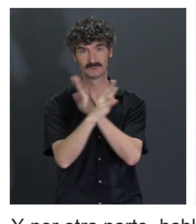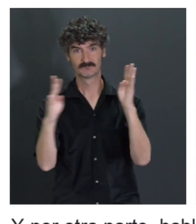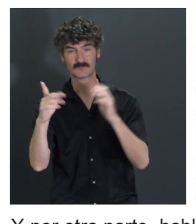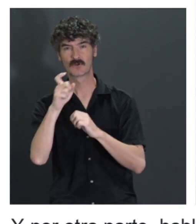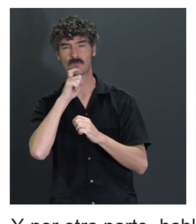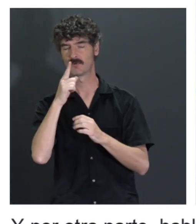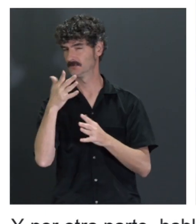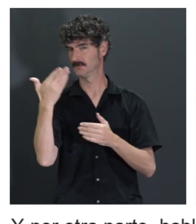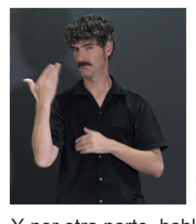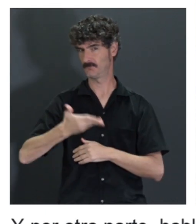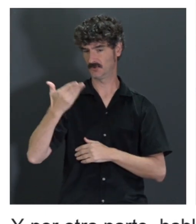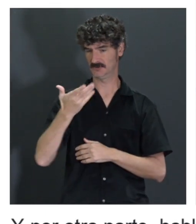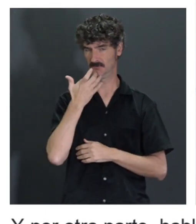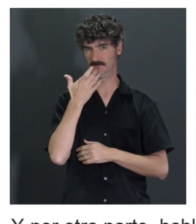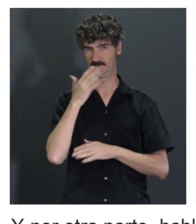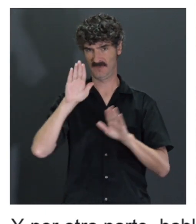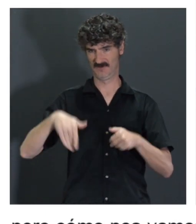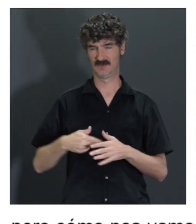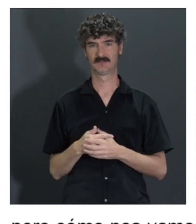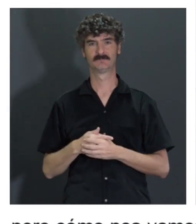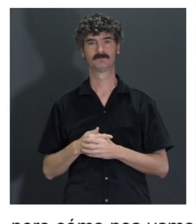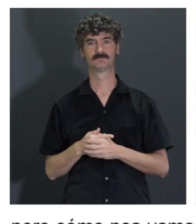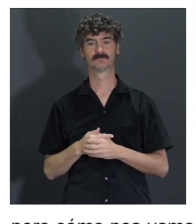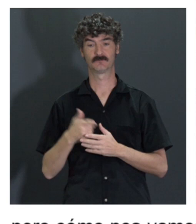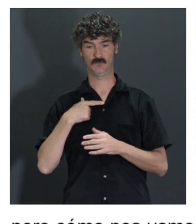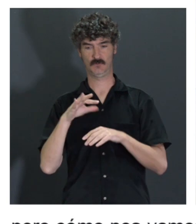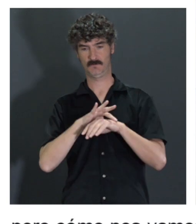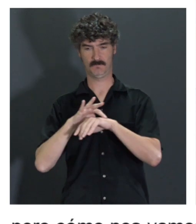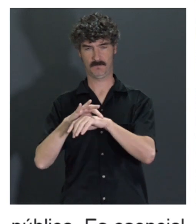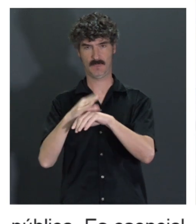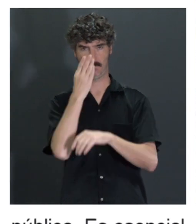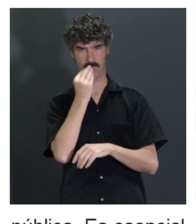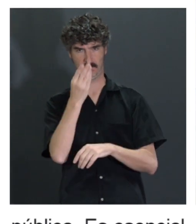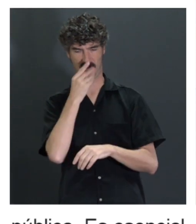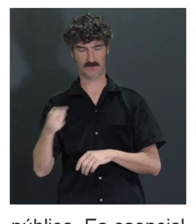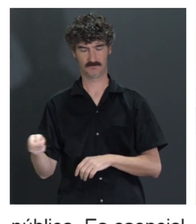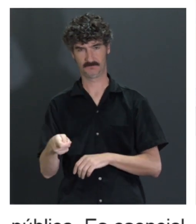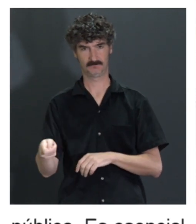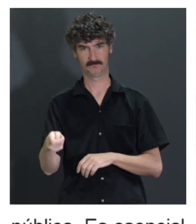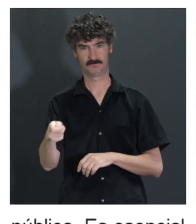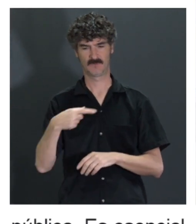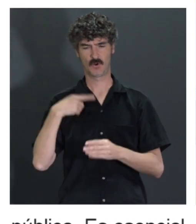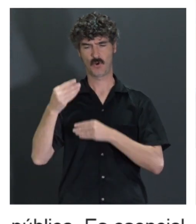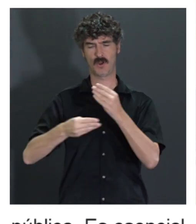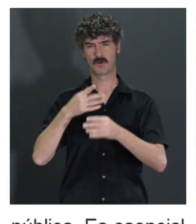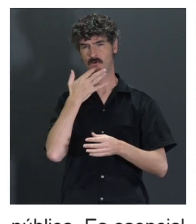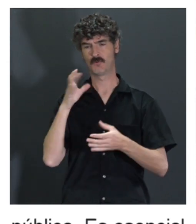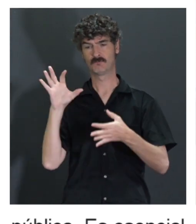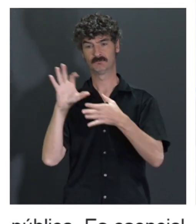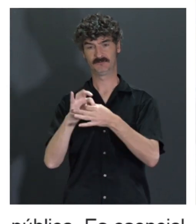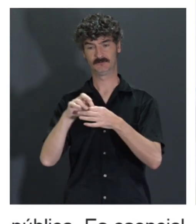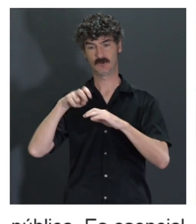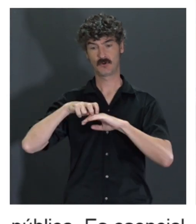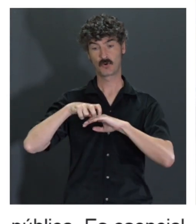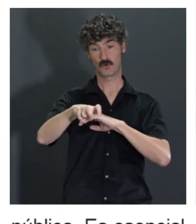Es esencial, ¿no? O sea, yo al final, si voy con mi perro guía, ¿cómo hago para cuando yo voy a cruzar un